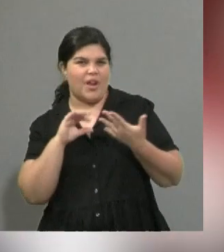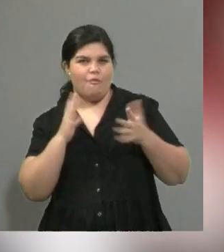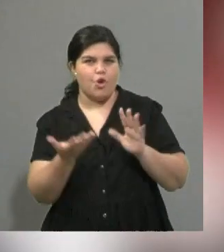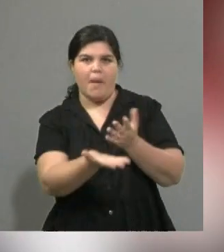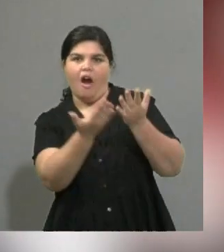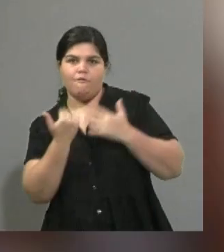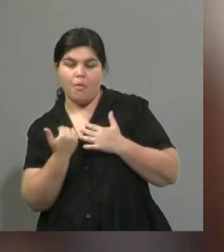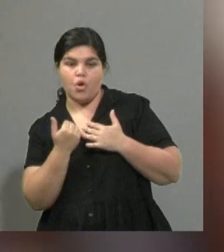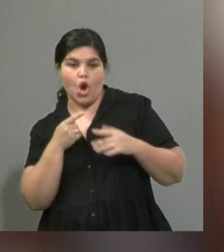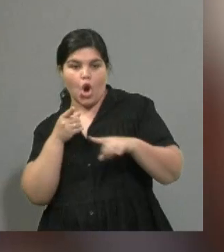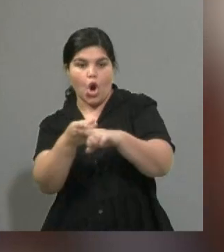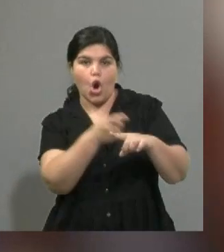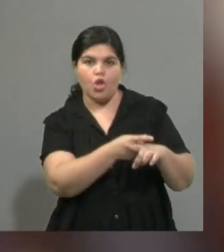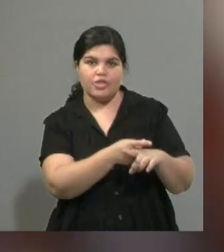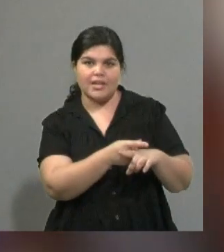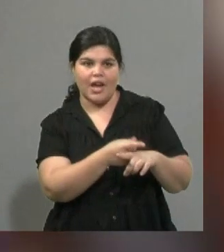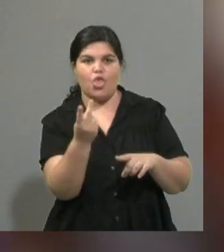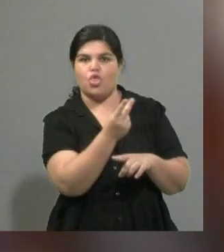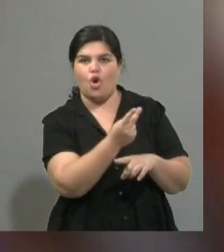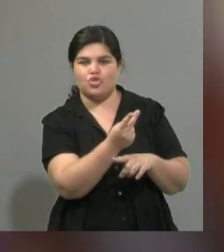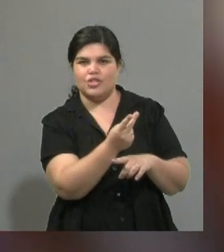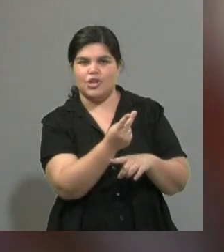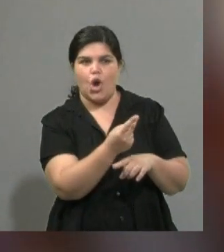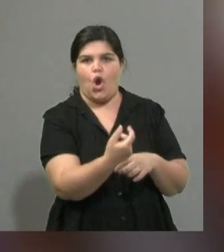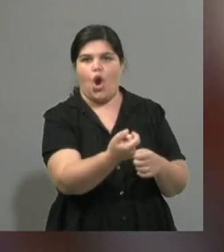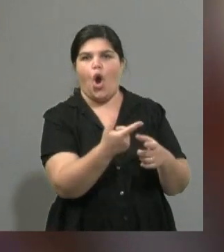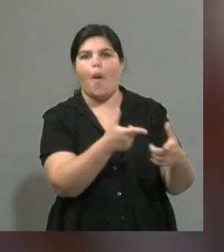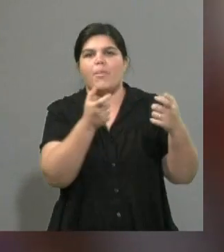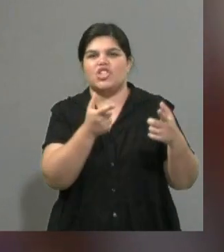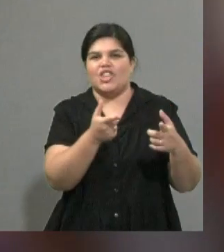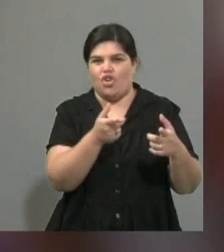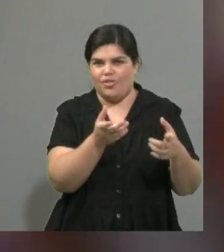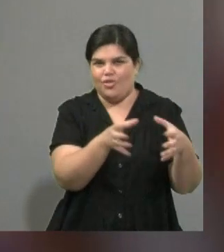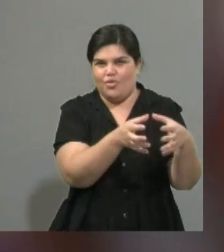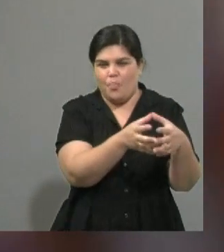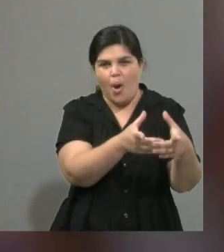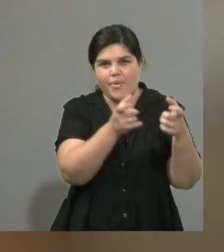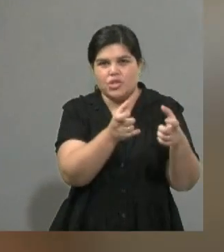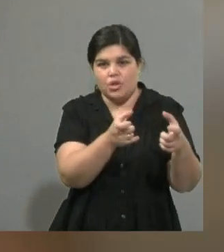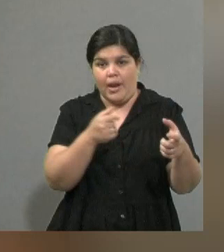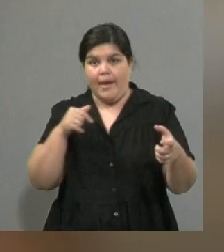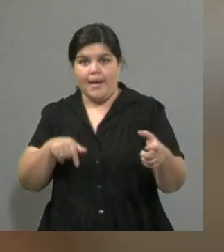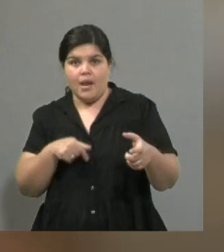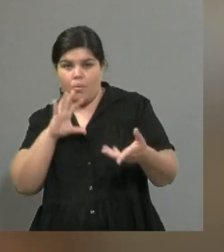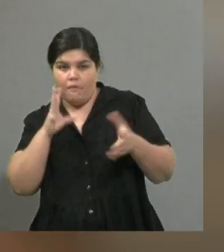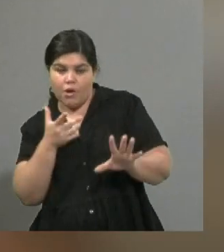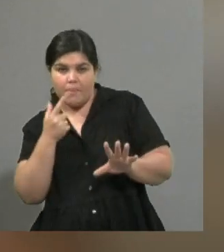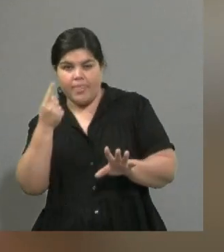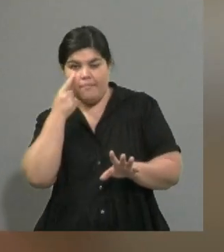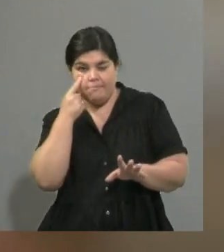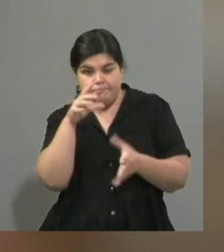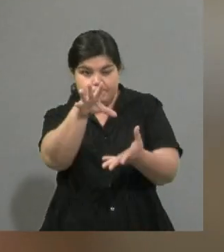Claro, su candidato, tal cual. Claro, exacto, está su candidato, entonces está tratando en cierta forma de